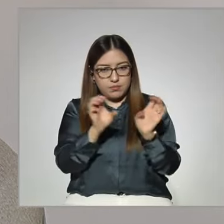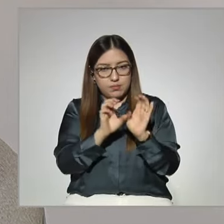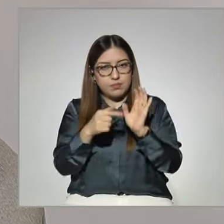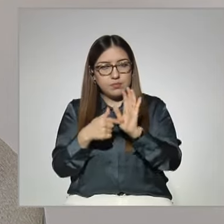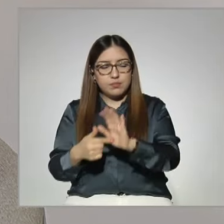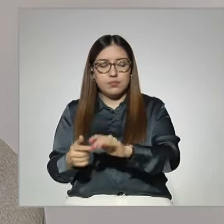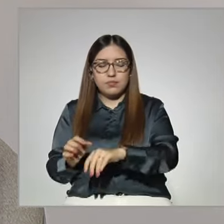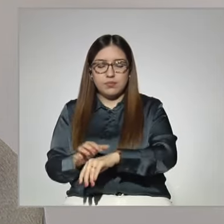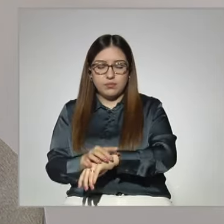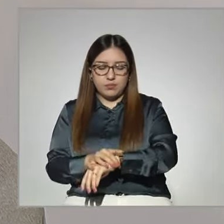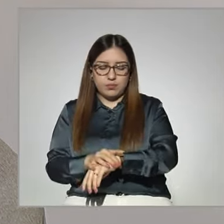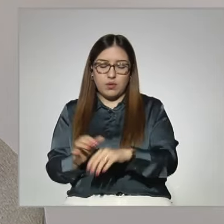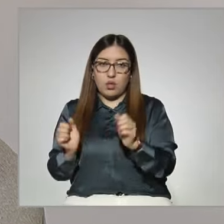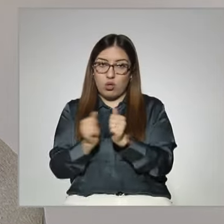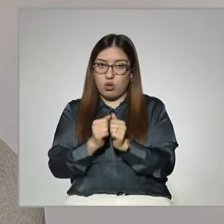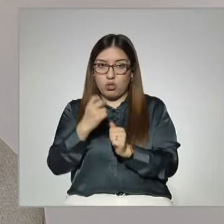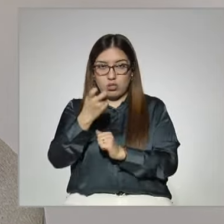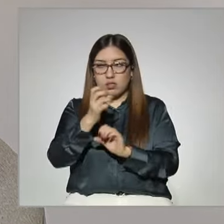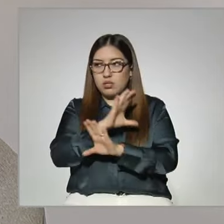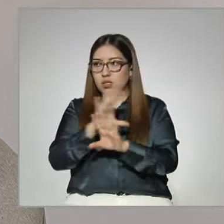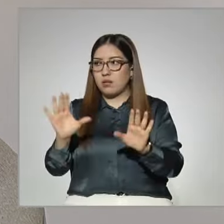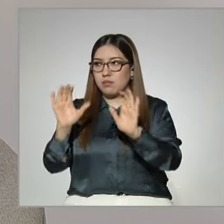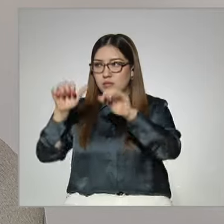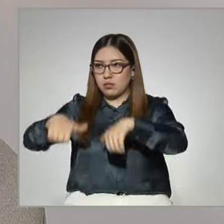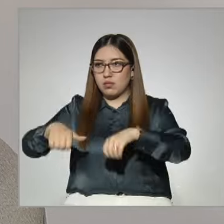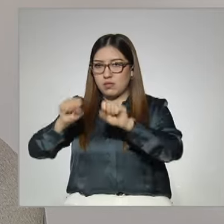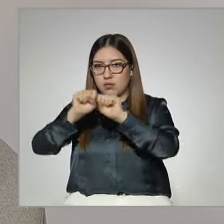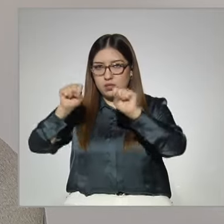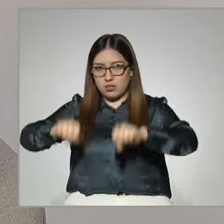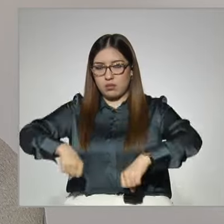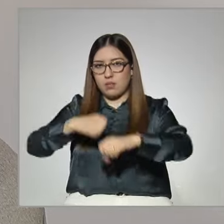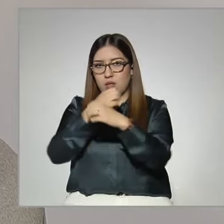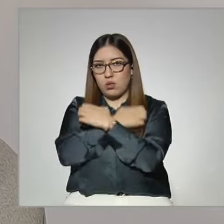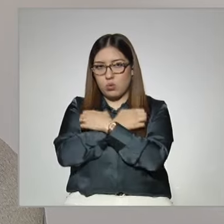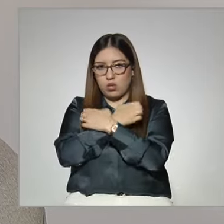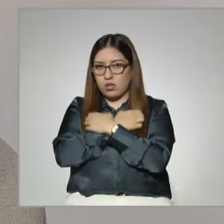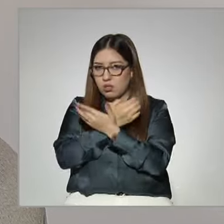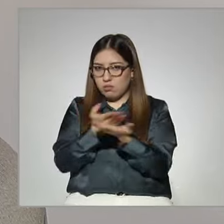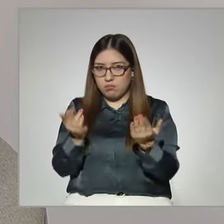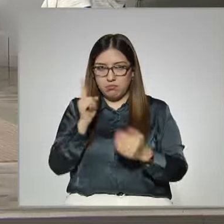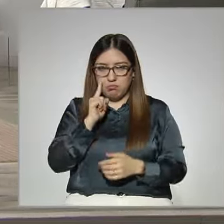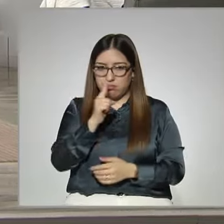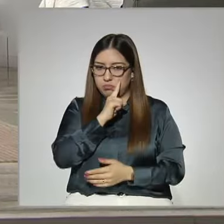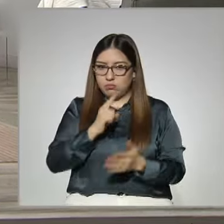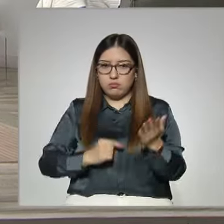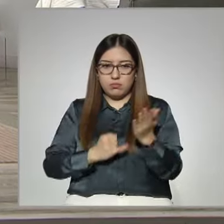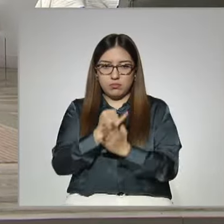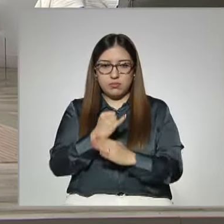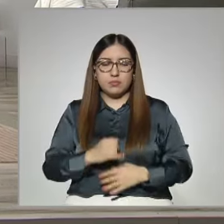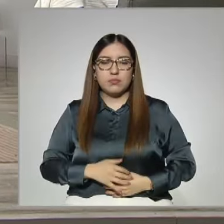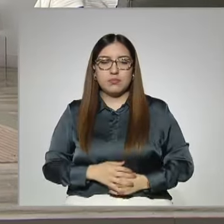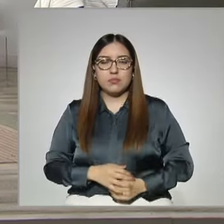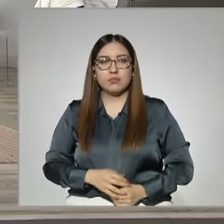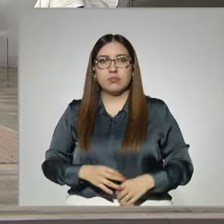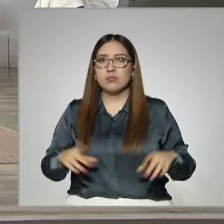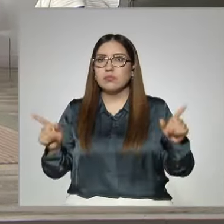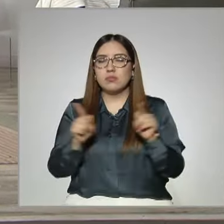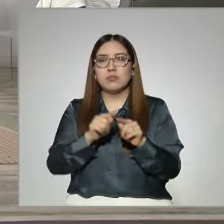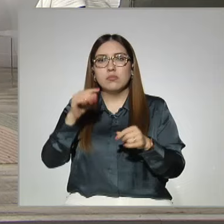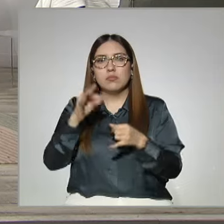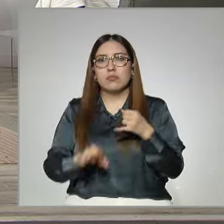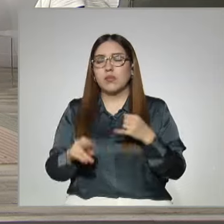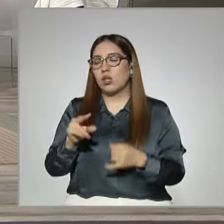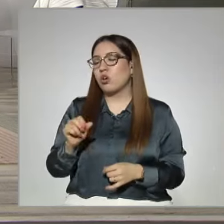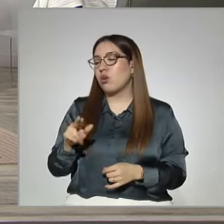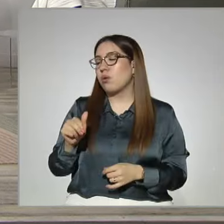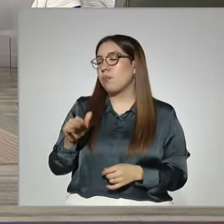entonces con esa puede inscribirse al sistema educativo que considere. Perfecto. Y para terminar, Norma Angélica